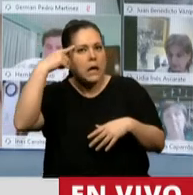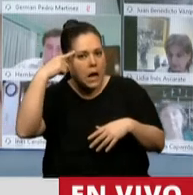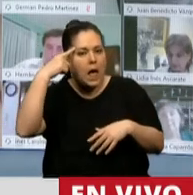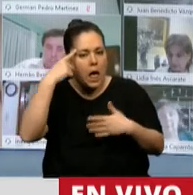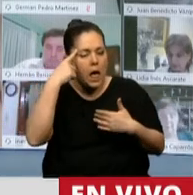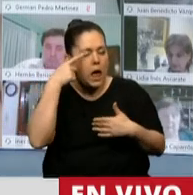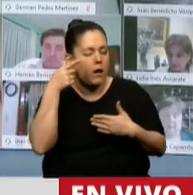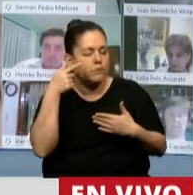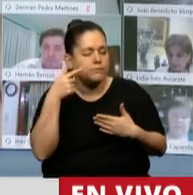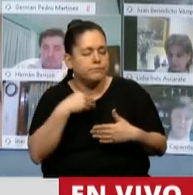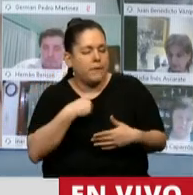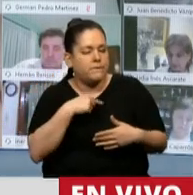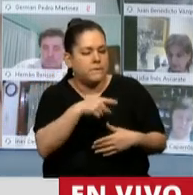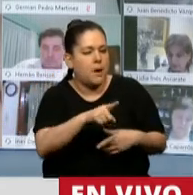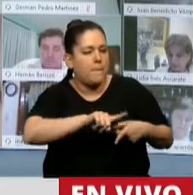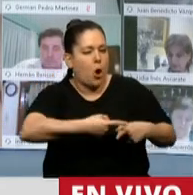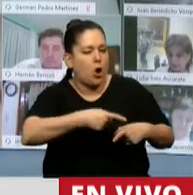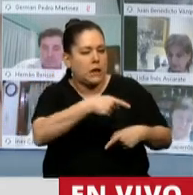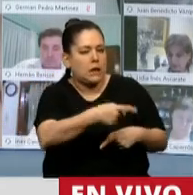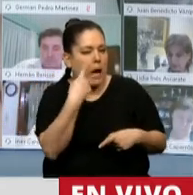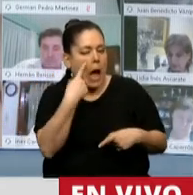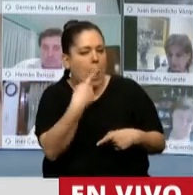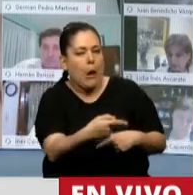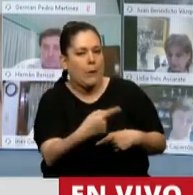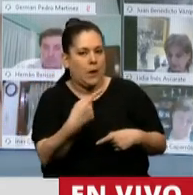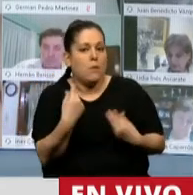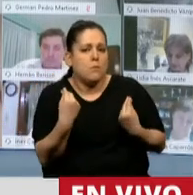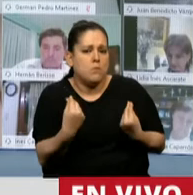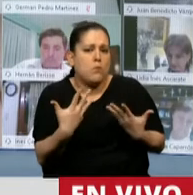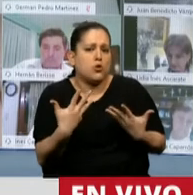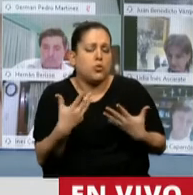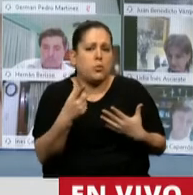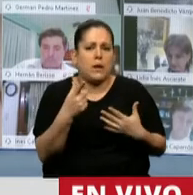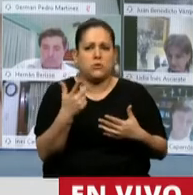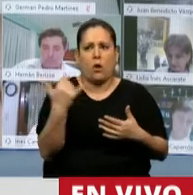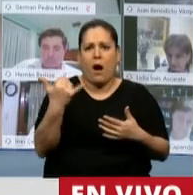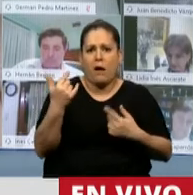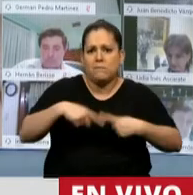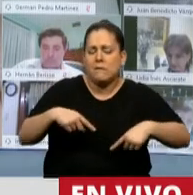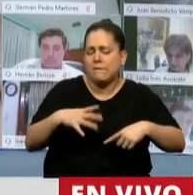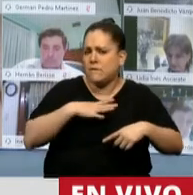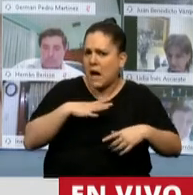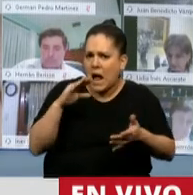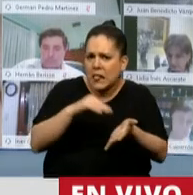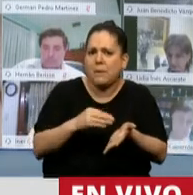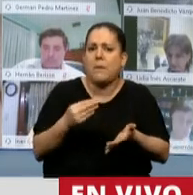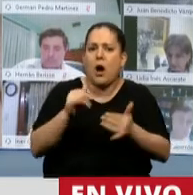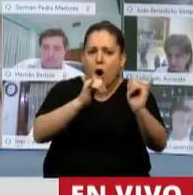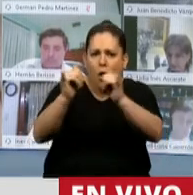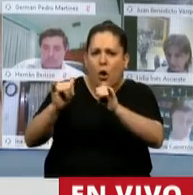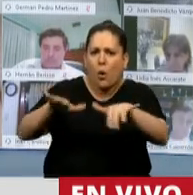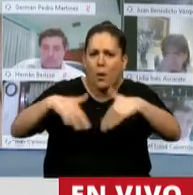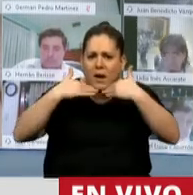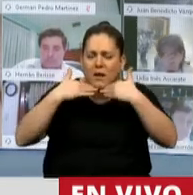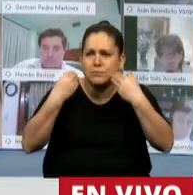también creyendo en este Congreso, que por supuesto, por alguno de sus miembros no estuvo a la altura de esa presencia de jóvenes en